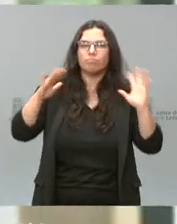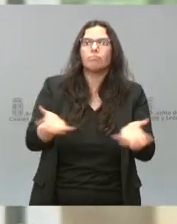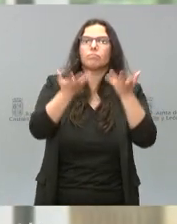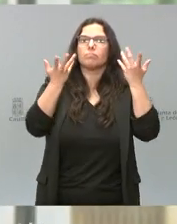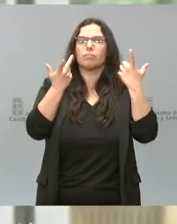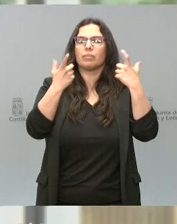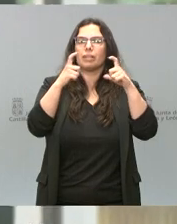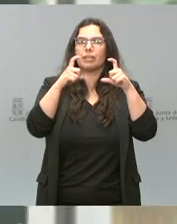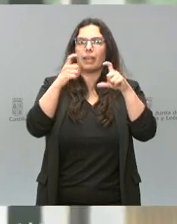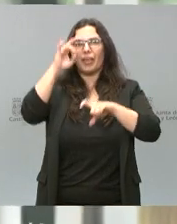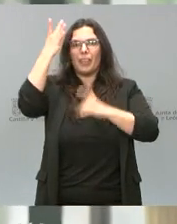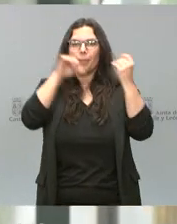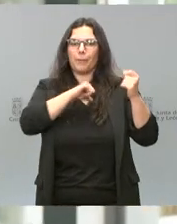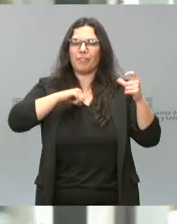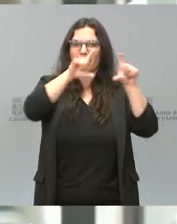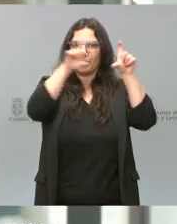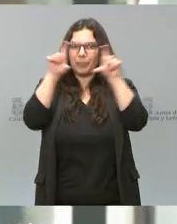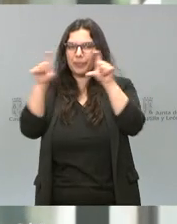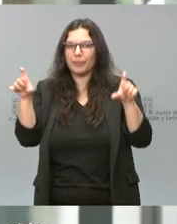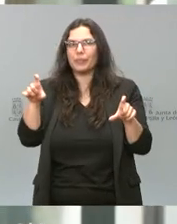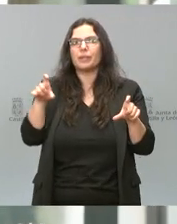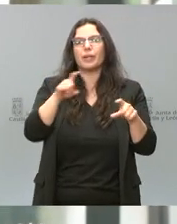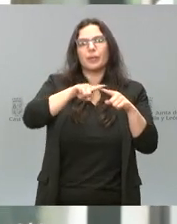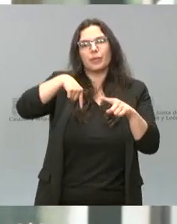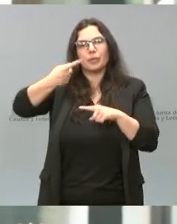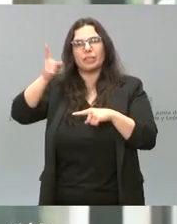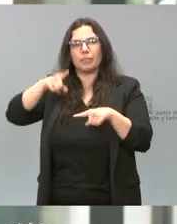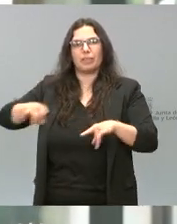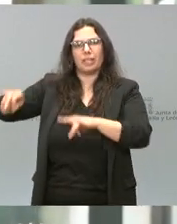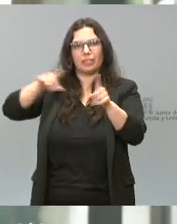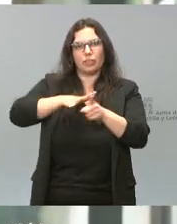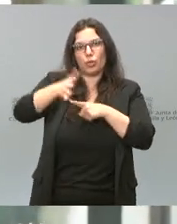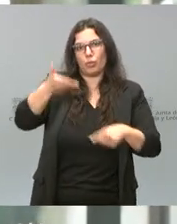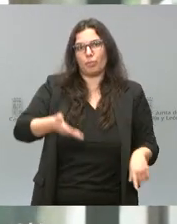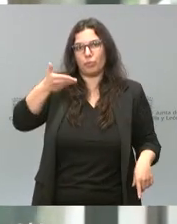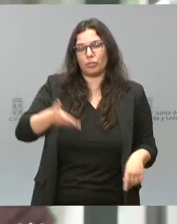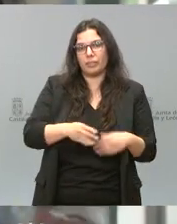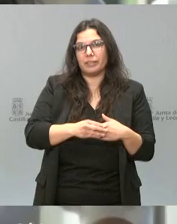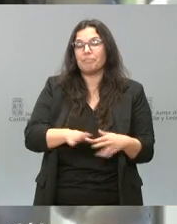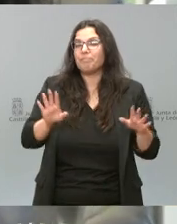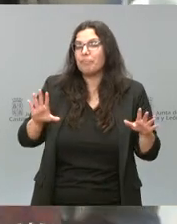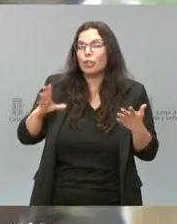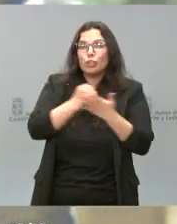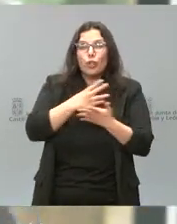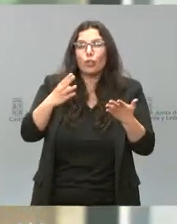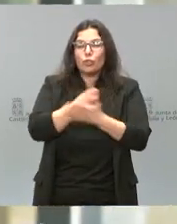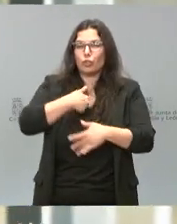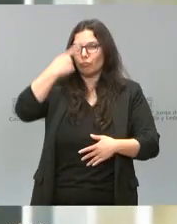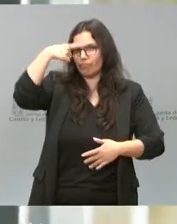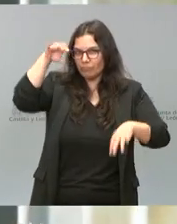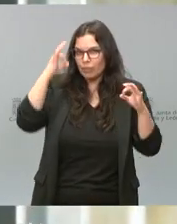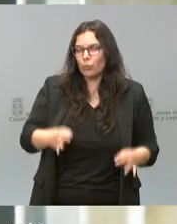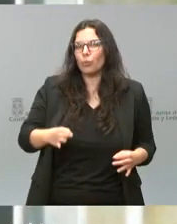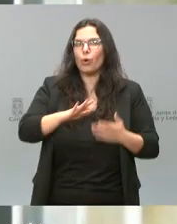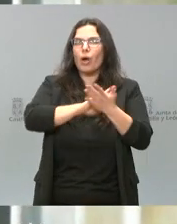privada y que esa iniciativa privada repercuta de alguna forma también en nuestro territorio, tan importante. Pero de todo esto estoy muy segura de que